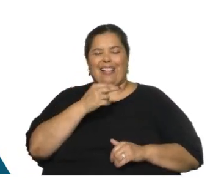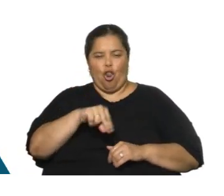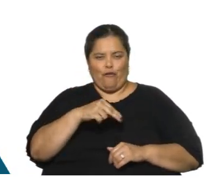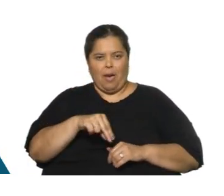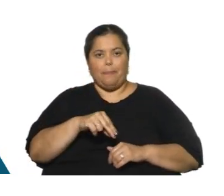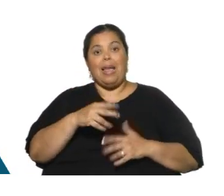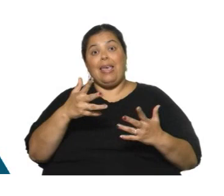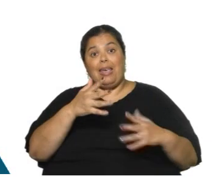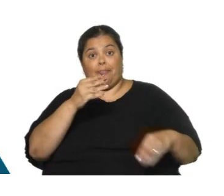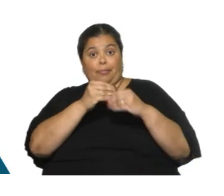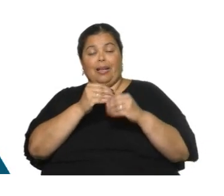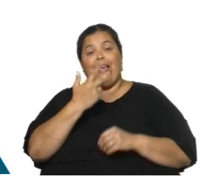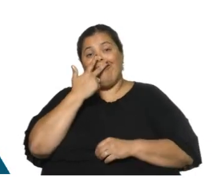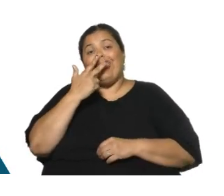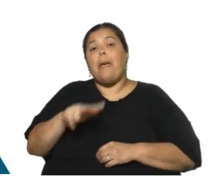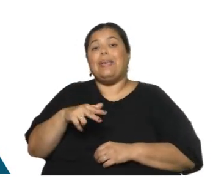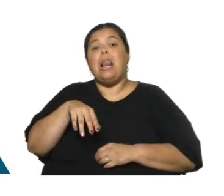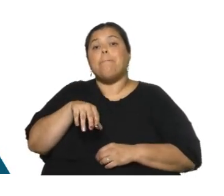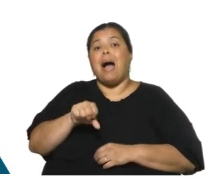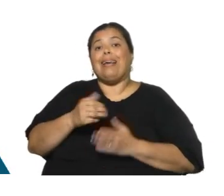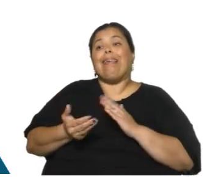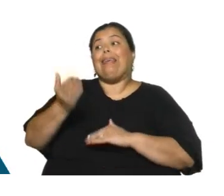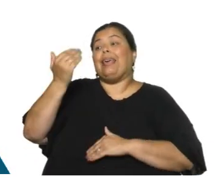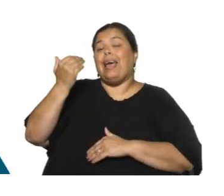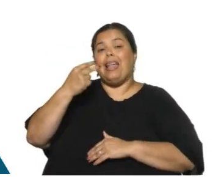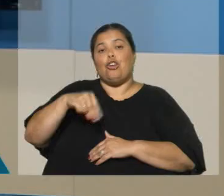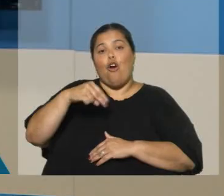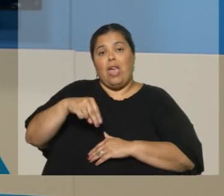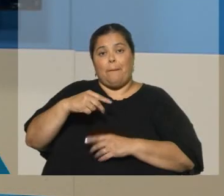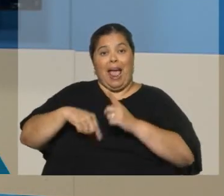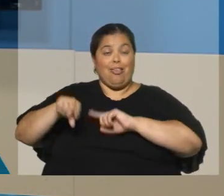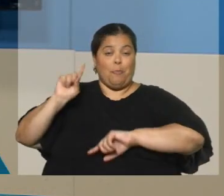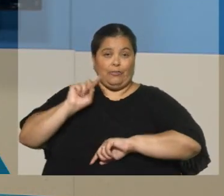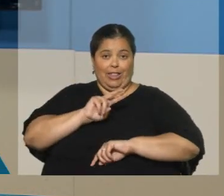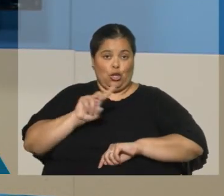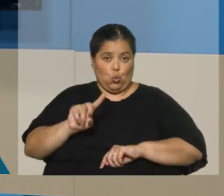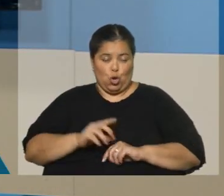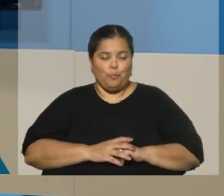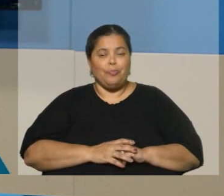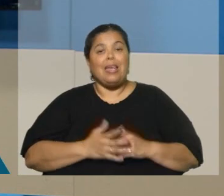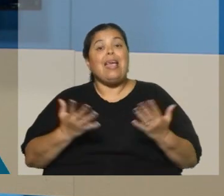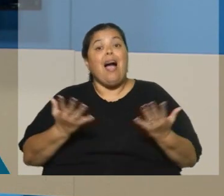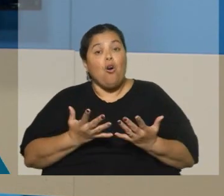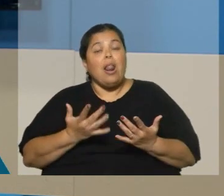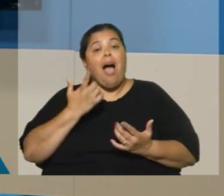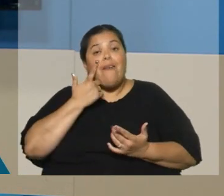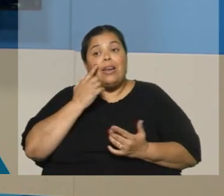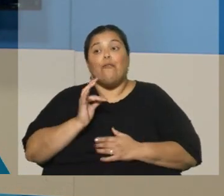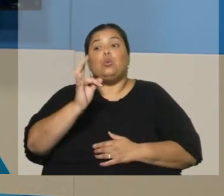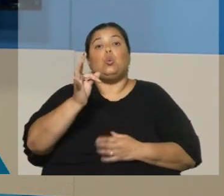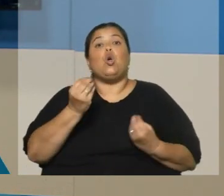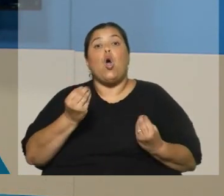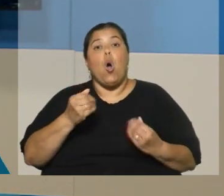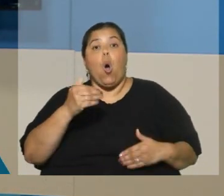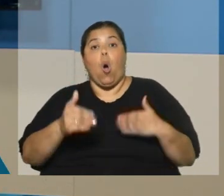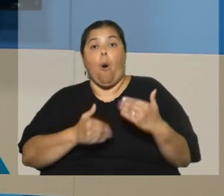.000 más aproximadamente de los que había en noviembre del año anterior. Y ahora sí, ¿qué esperar, Miguel? ¿Qué